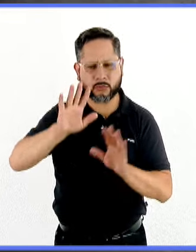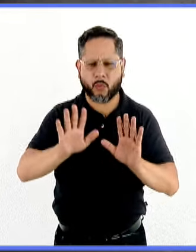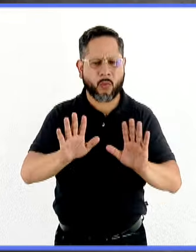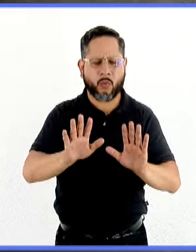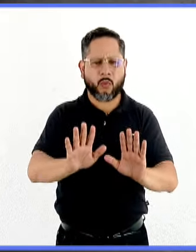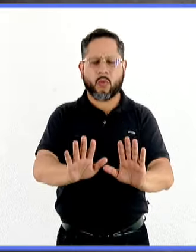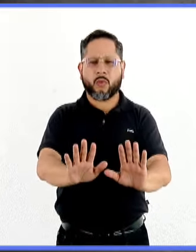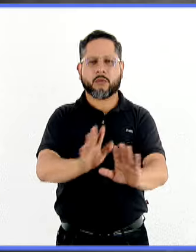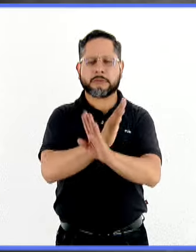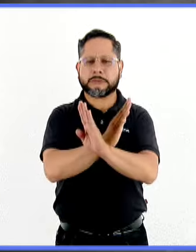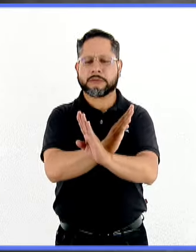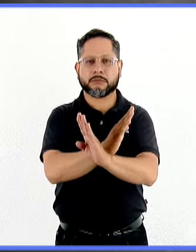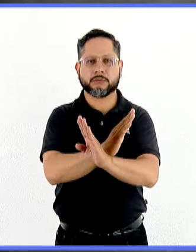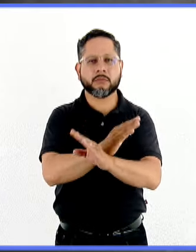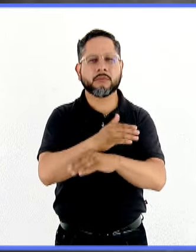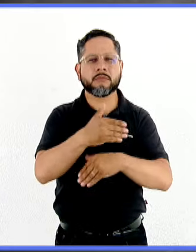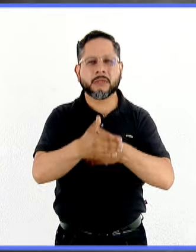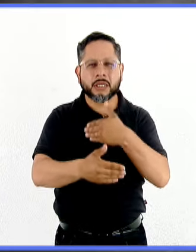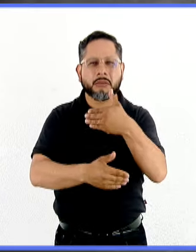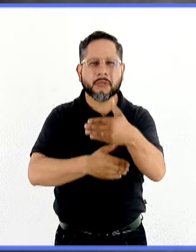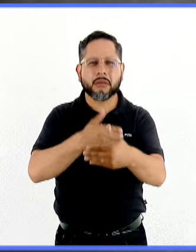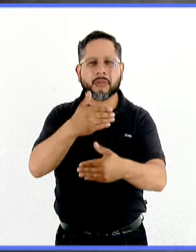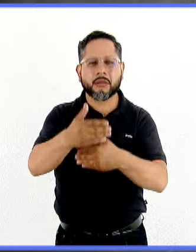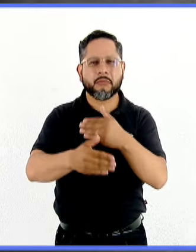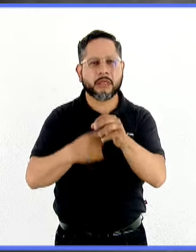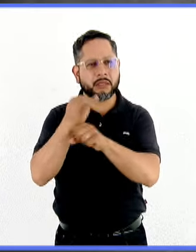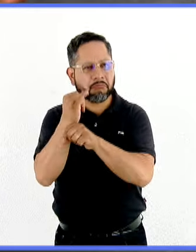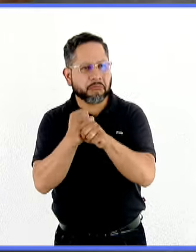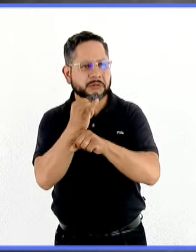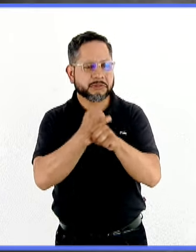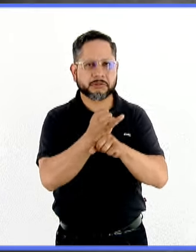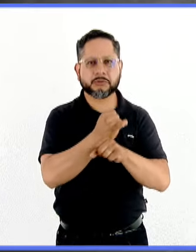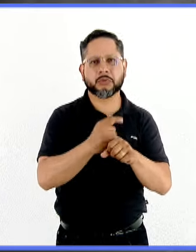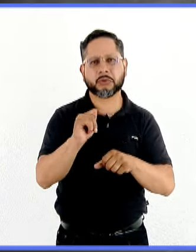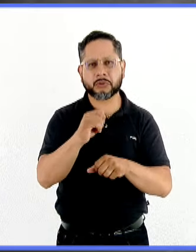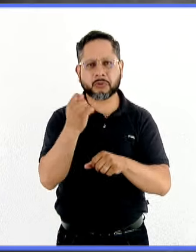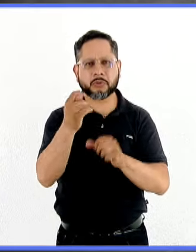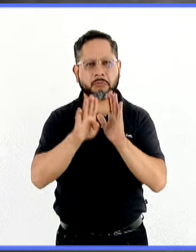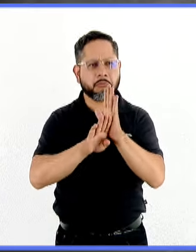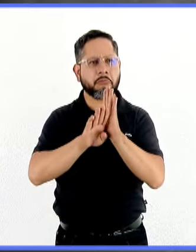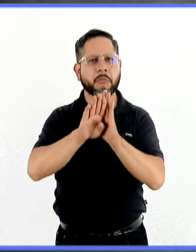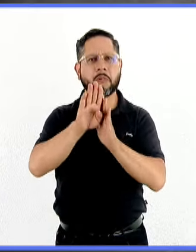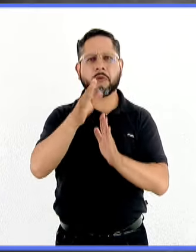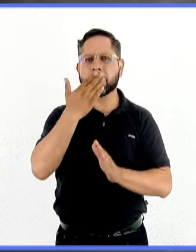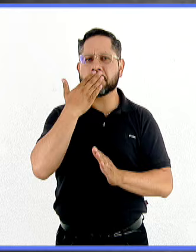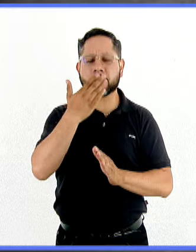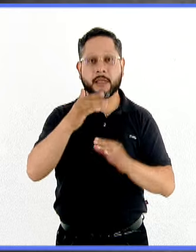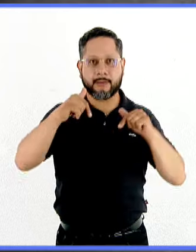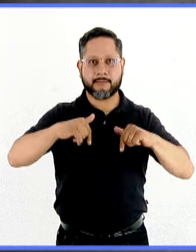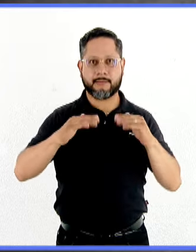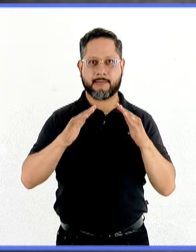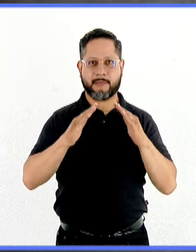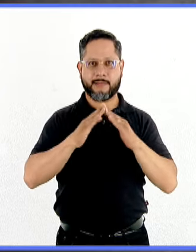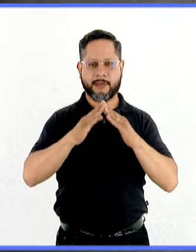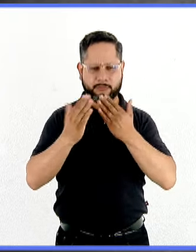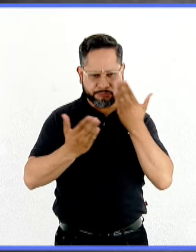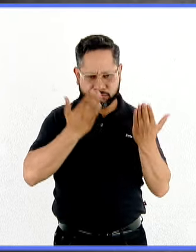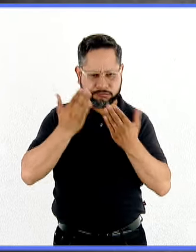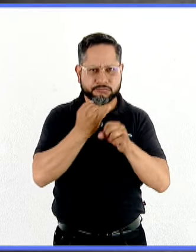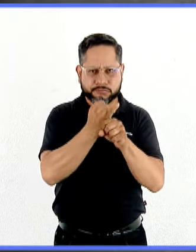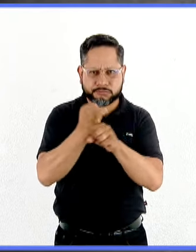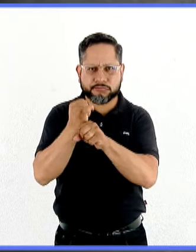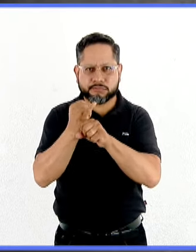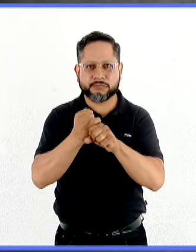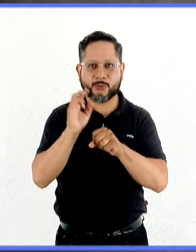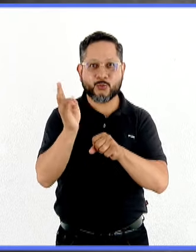ido creciendo la tecnología y la investigación, afortunadamente tenemos, estamos en una casa de estudios que hace investigación al respecto, pues